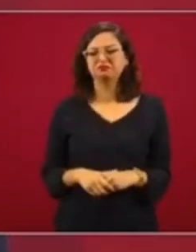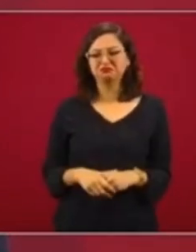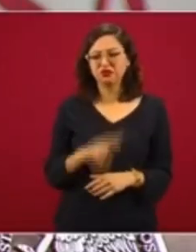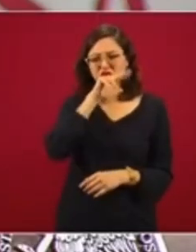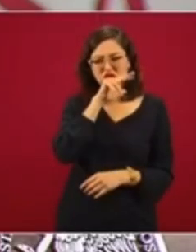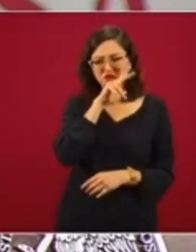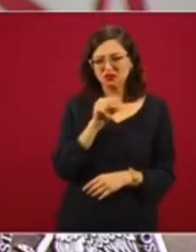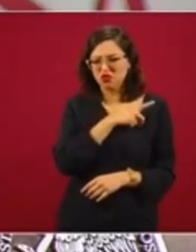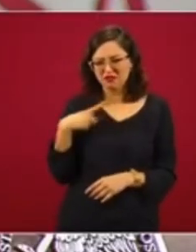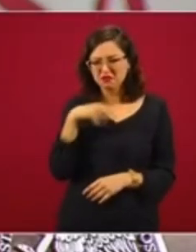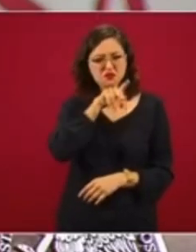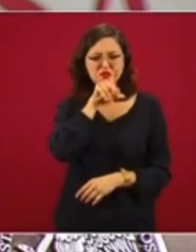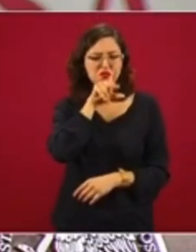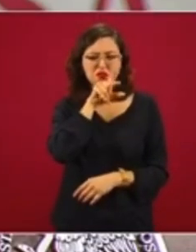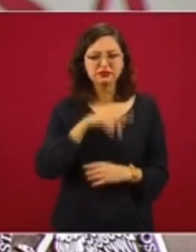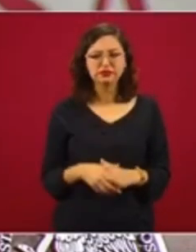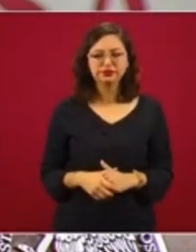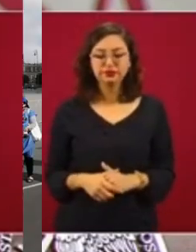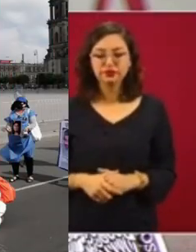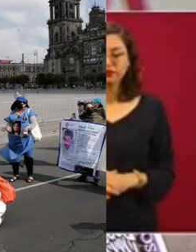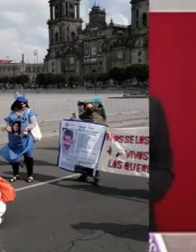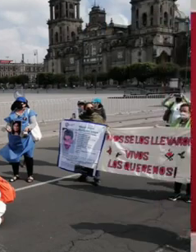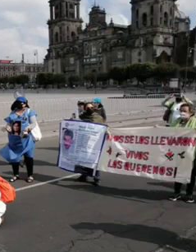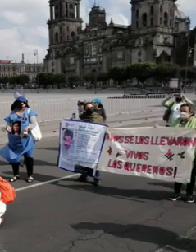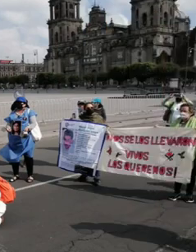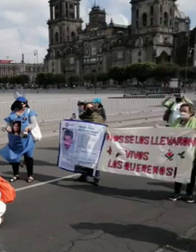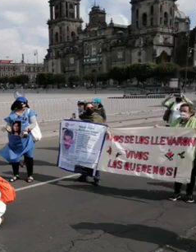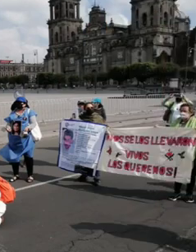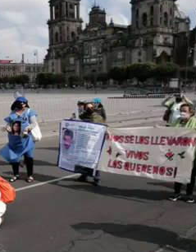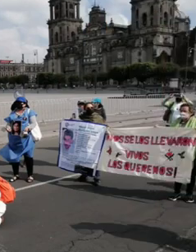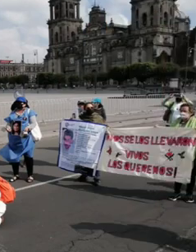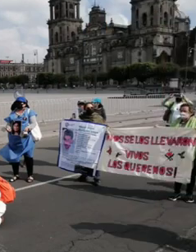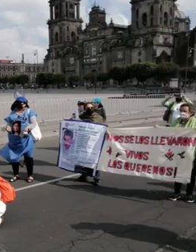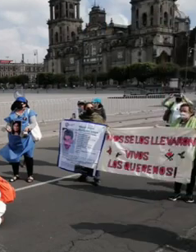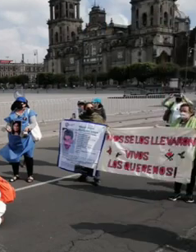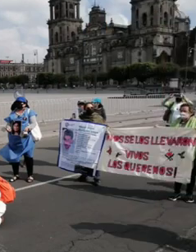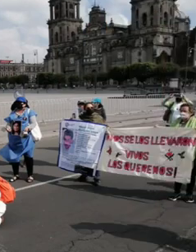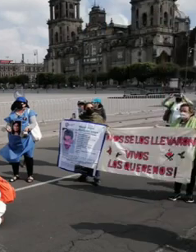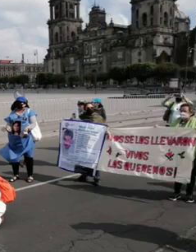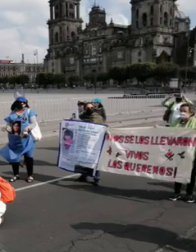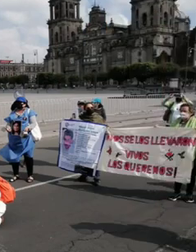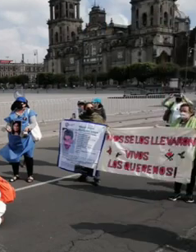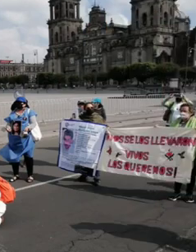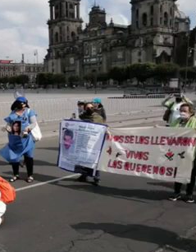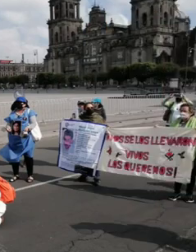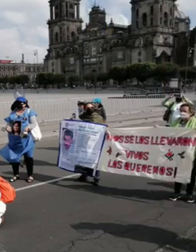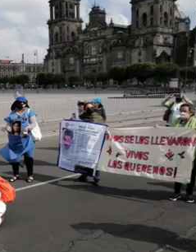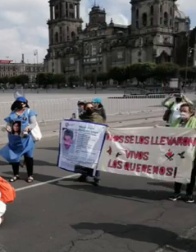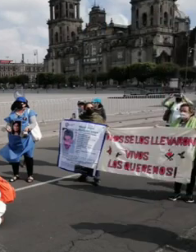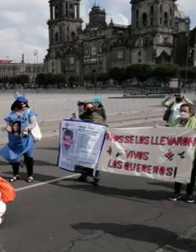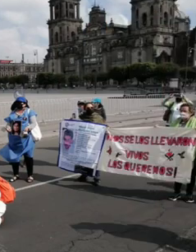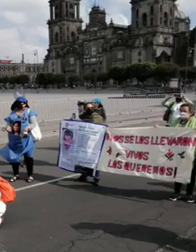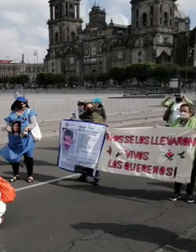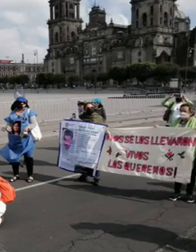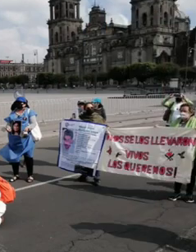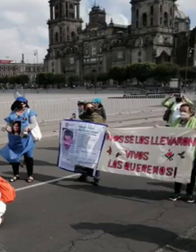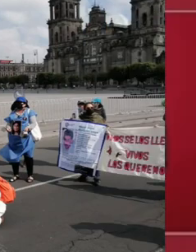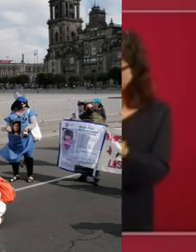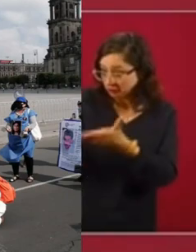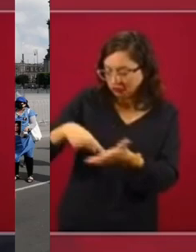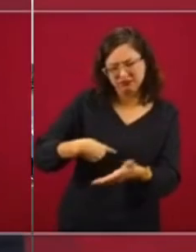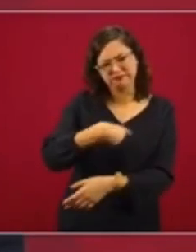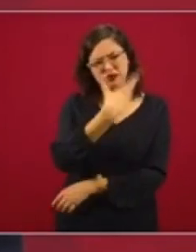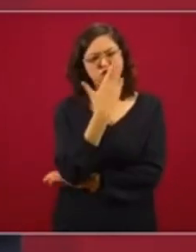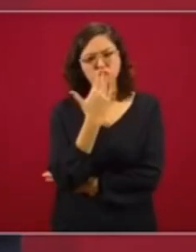preocuparse porque no van a suprimirse los recursos destinados a familiares de víctimas. No se suprime.